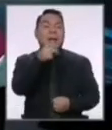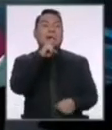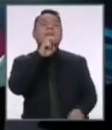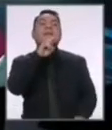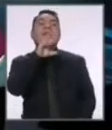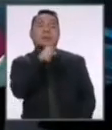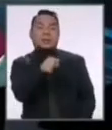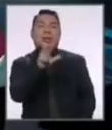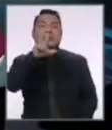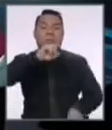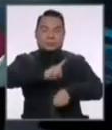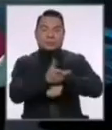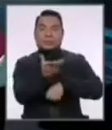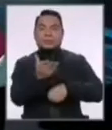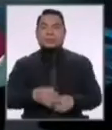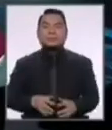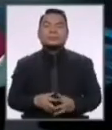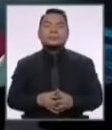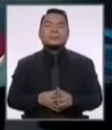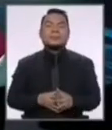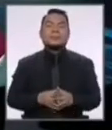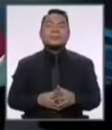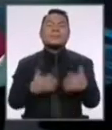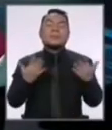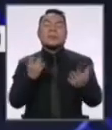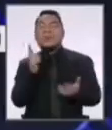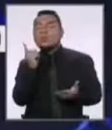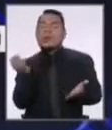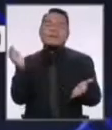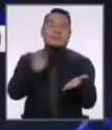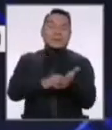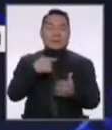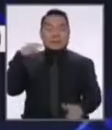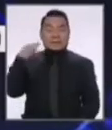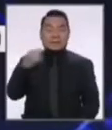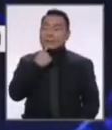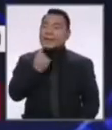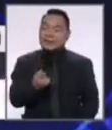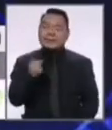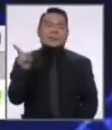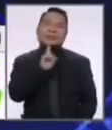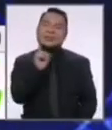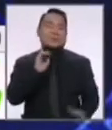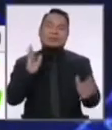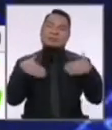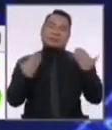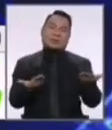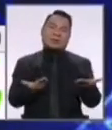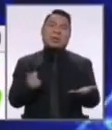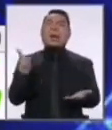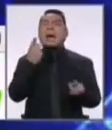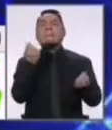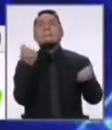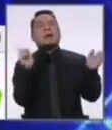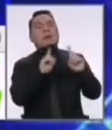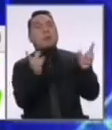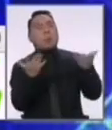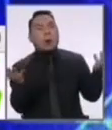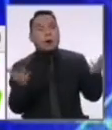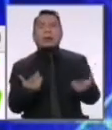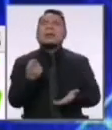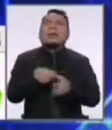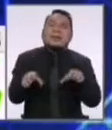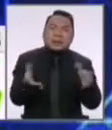Mendoza tiene 30 segundos. Una vez más los de siempre nos dicen que no se puede que no hay plata ¿qué pretenden